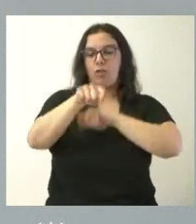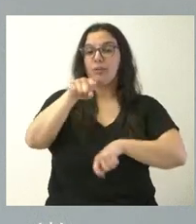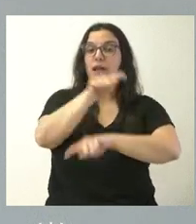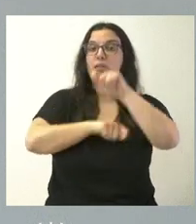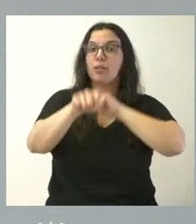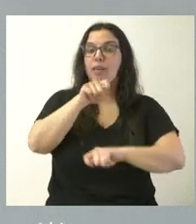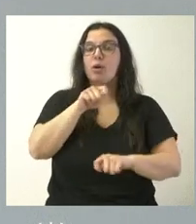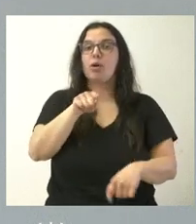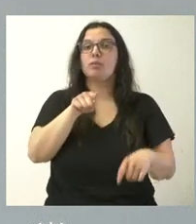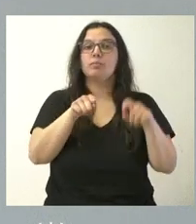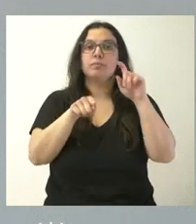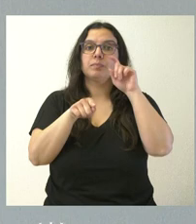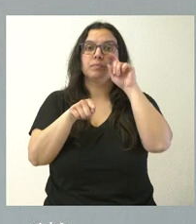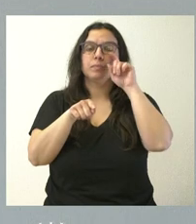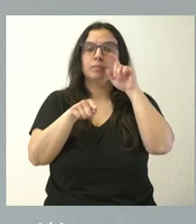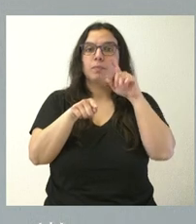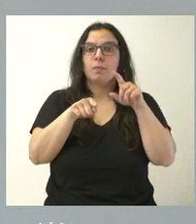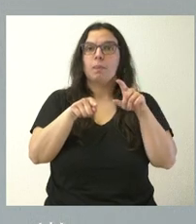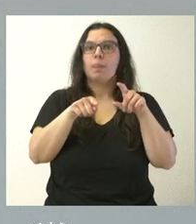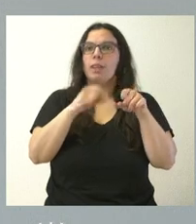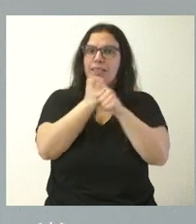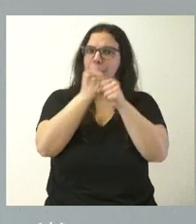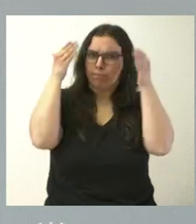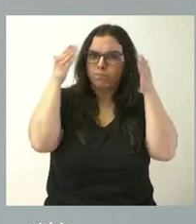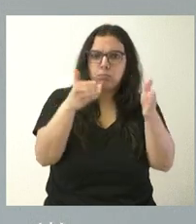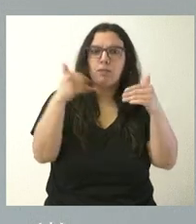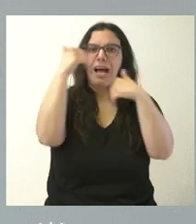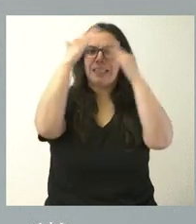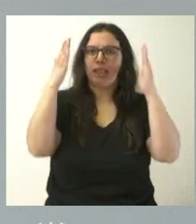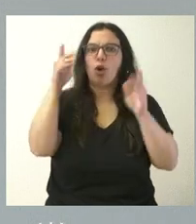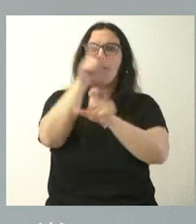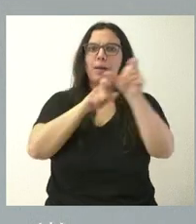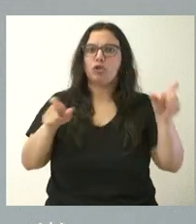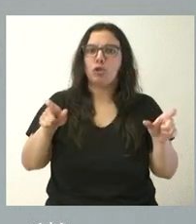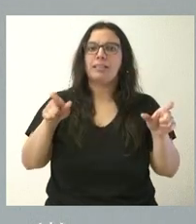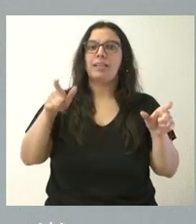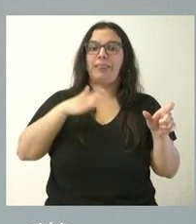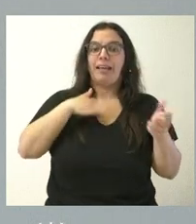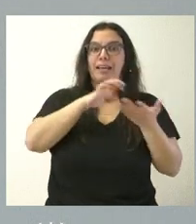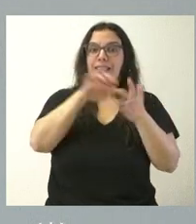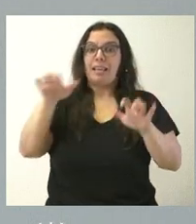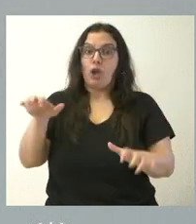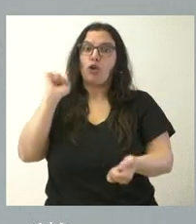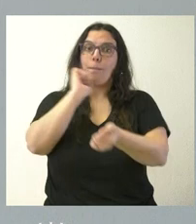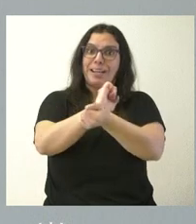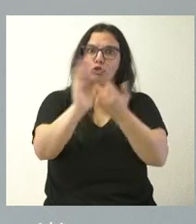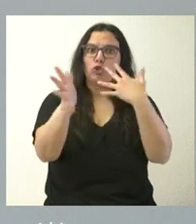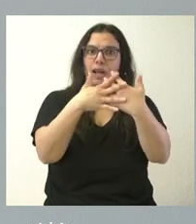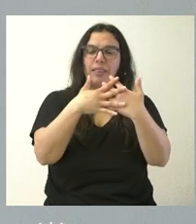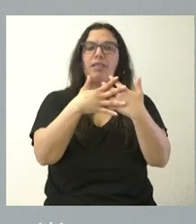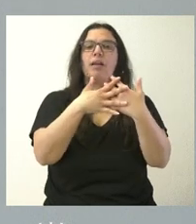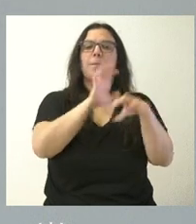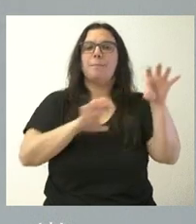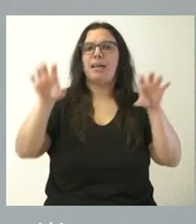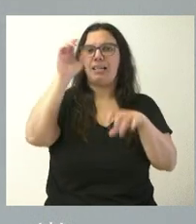que se dedica específicamente a esto, a atender a los presos que estén ingresos en centros penitenciarios en otros